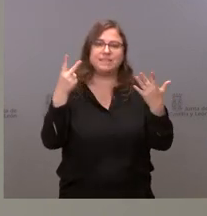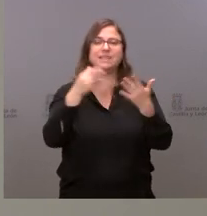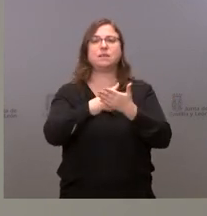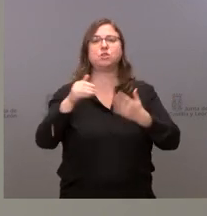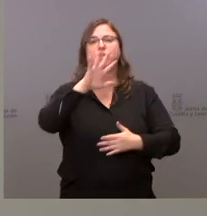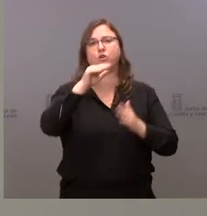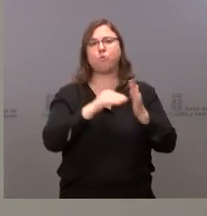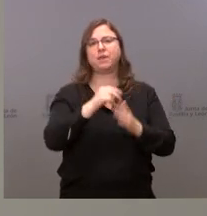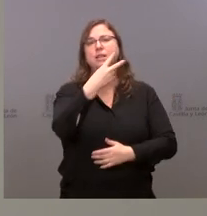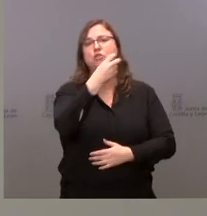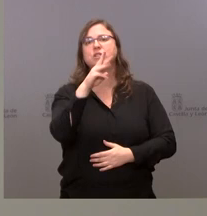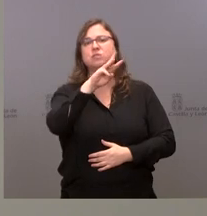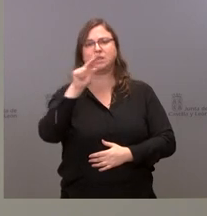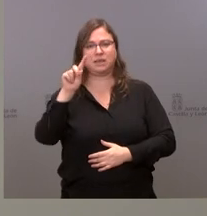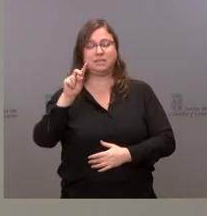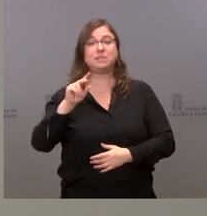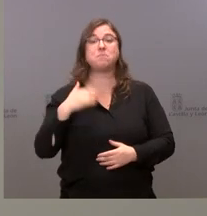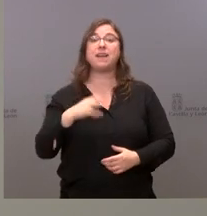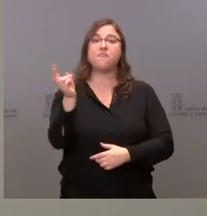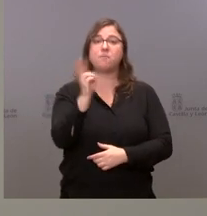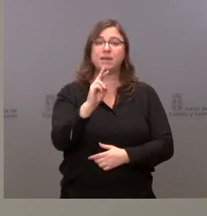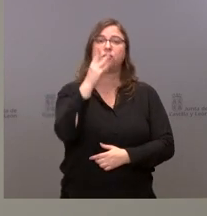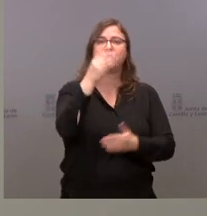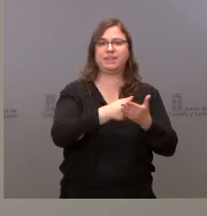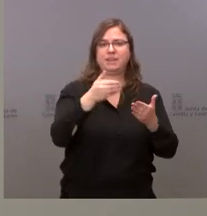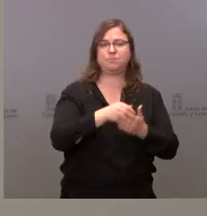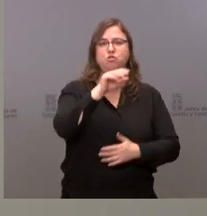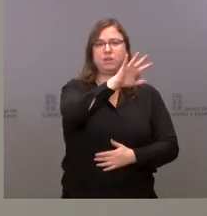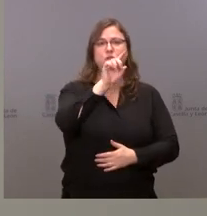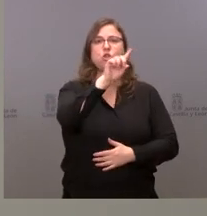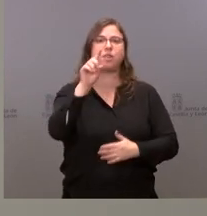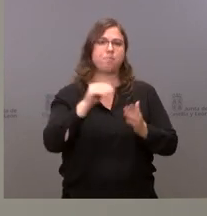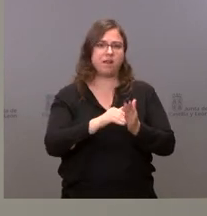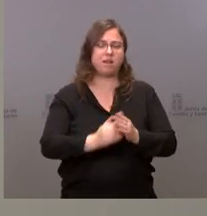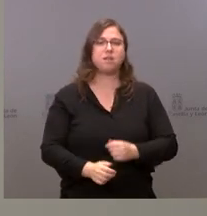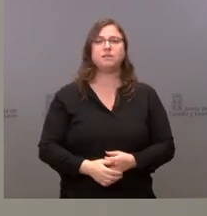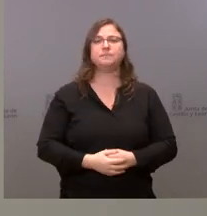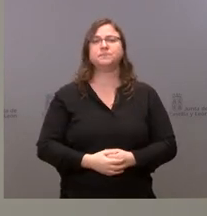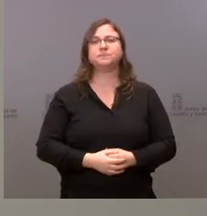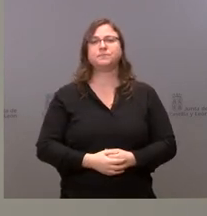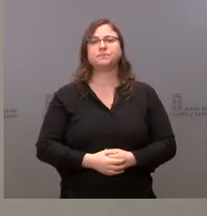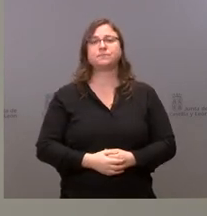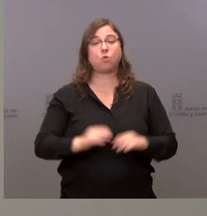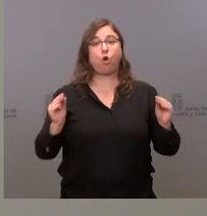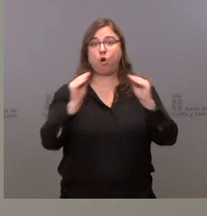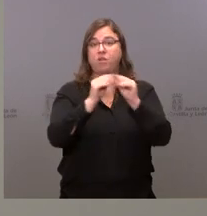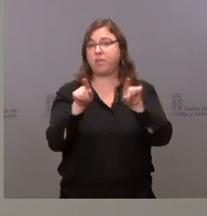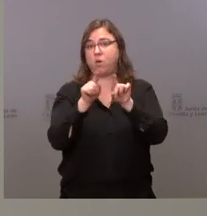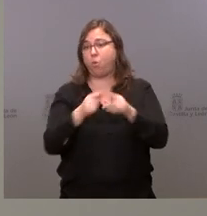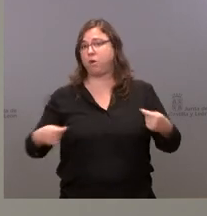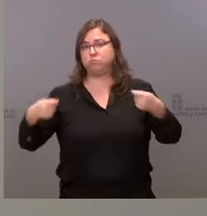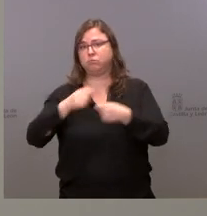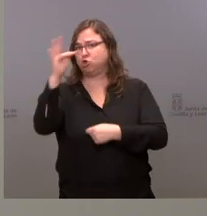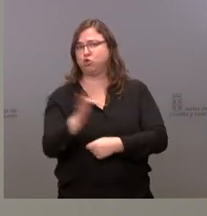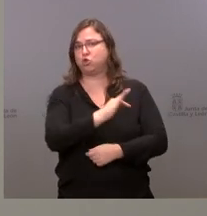.236,40 euros, para Valladolid 3.511.899,47 euros, que coincide la aportación con la